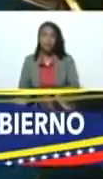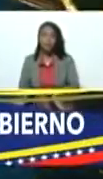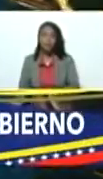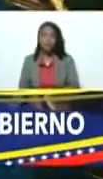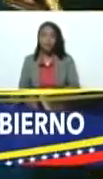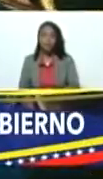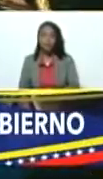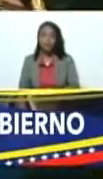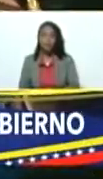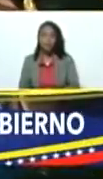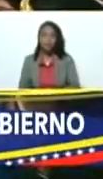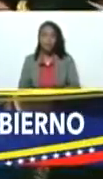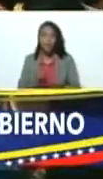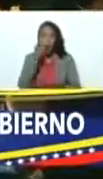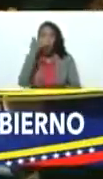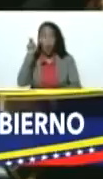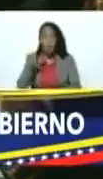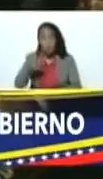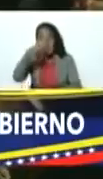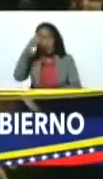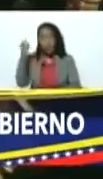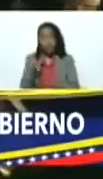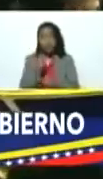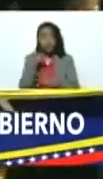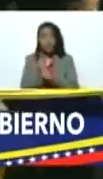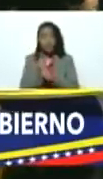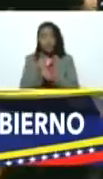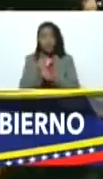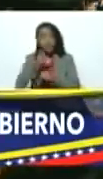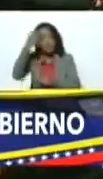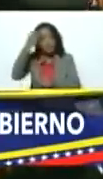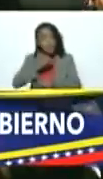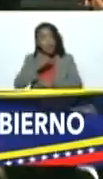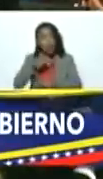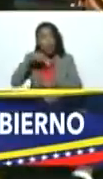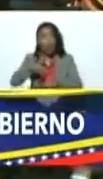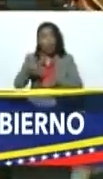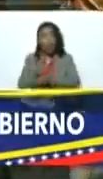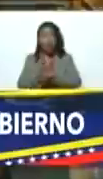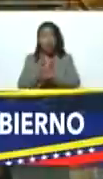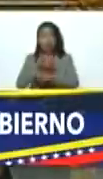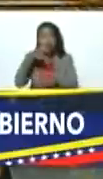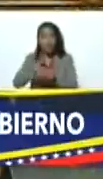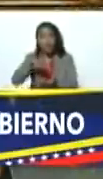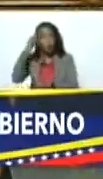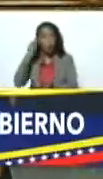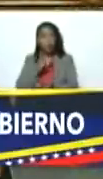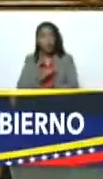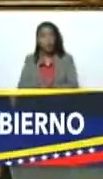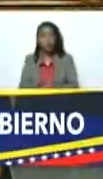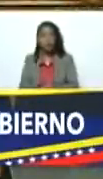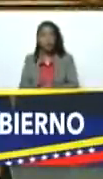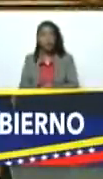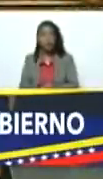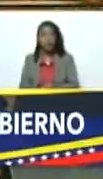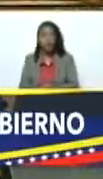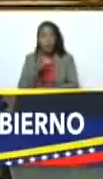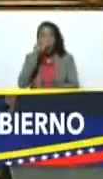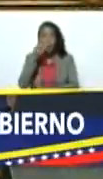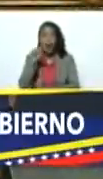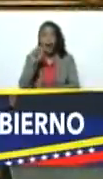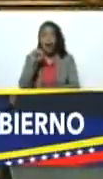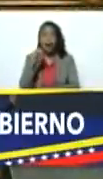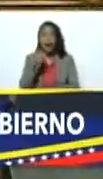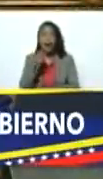ángel marcano obrero del aluminio hoy gobernador del estado bolívar angelito marcano